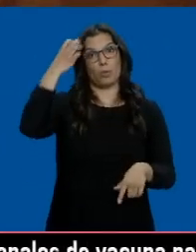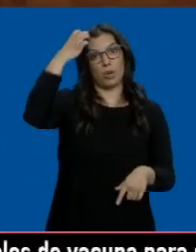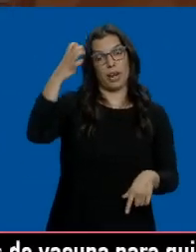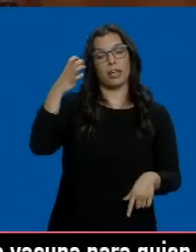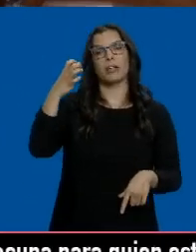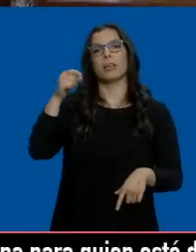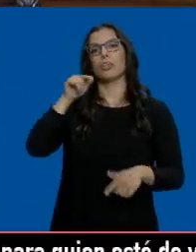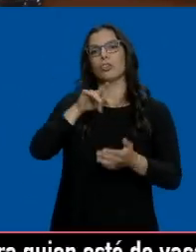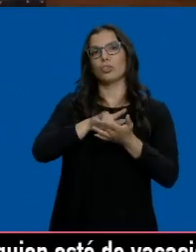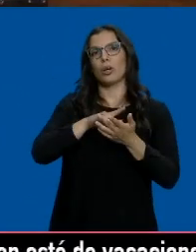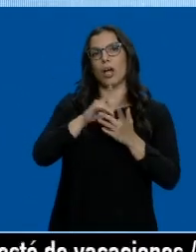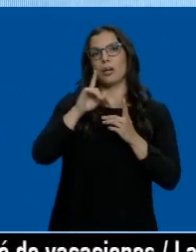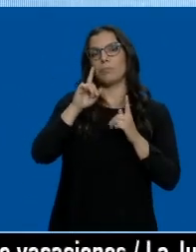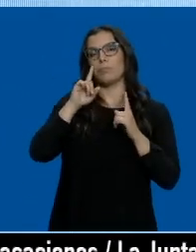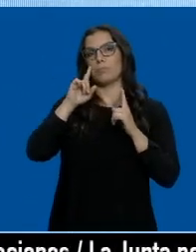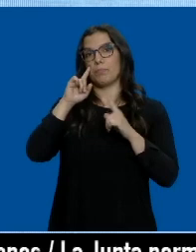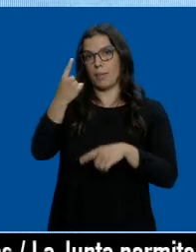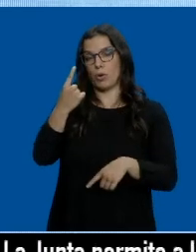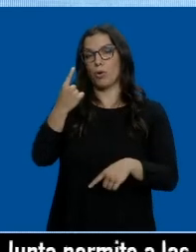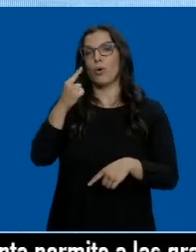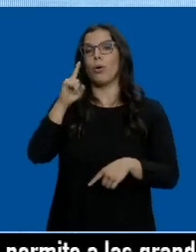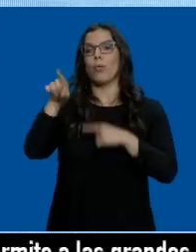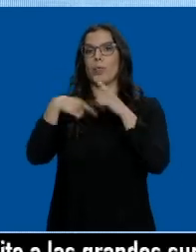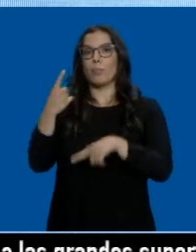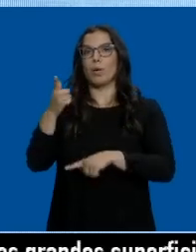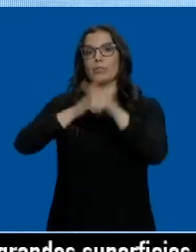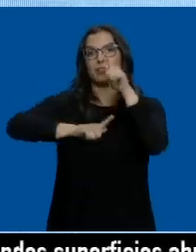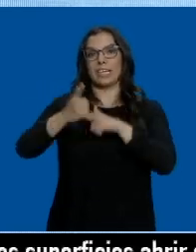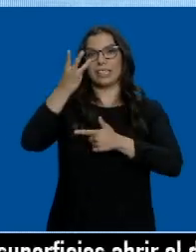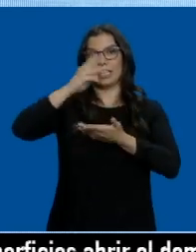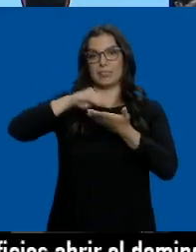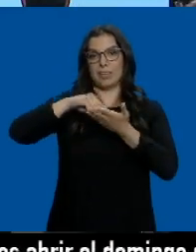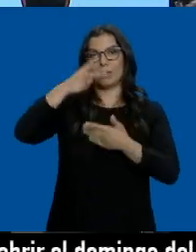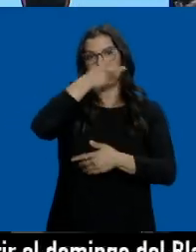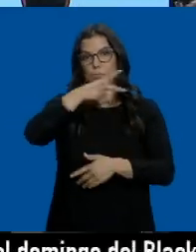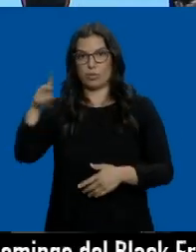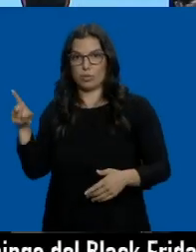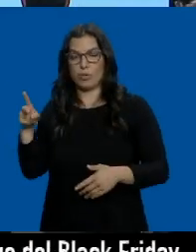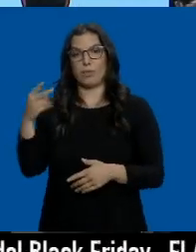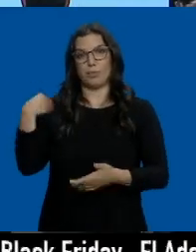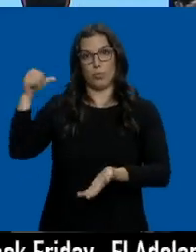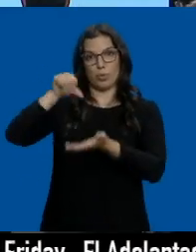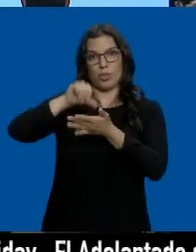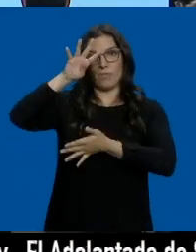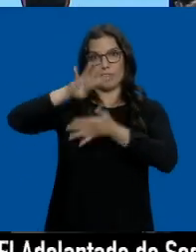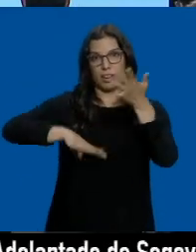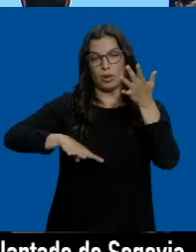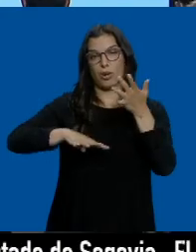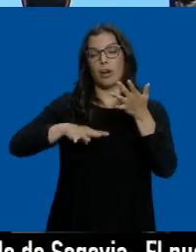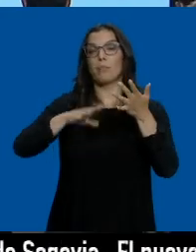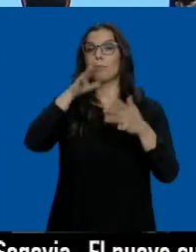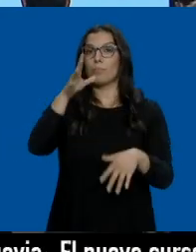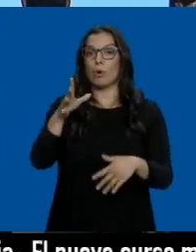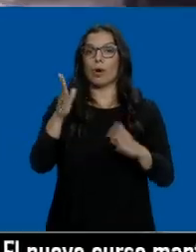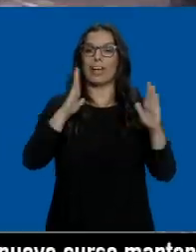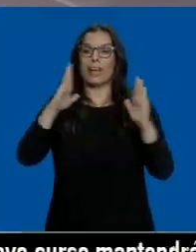Barcelona será el primero de los tres viajes que el rey va a hacer en las próximas dos semanas a la capital condal, en paralelo a la etapa